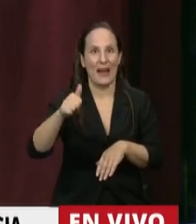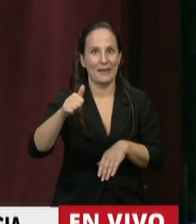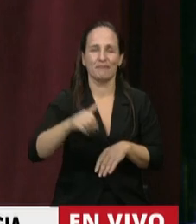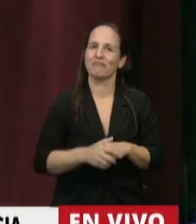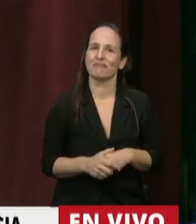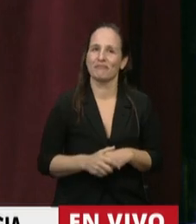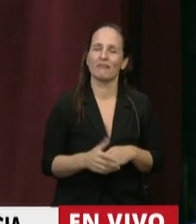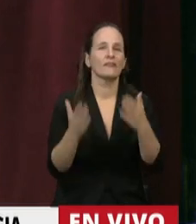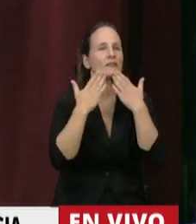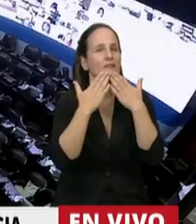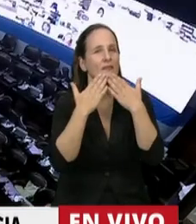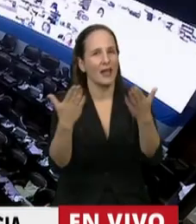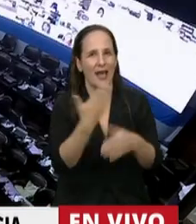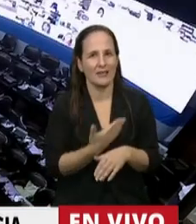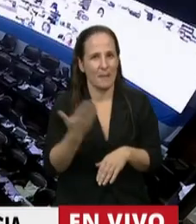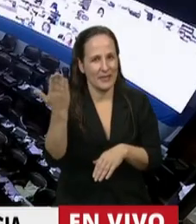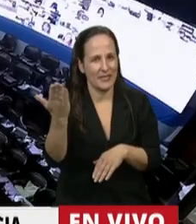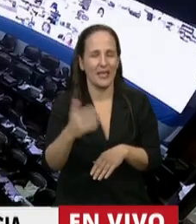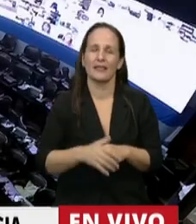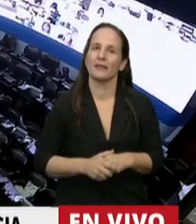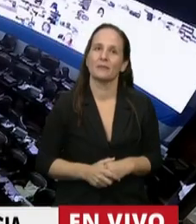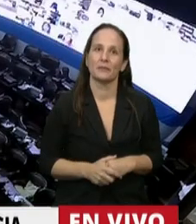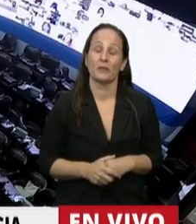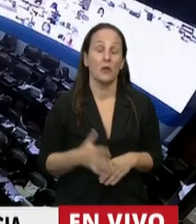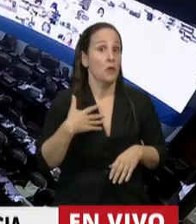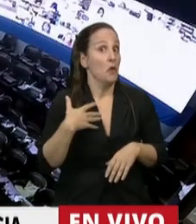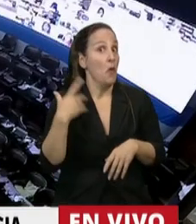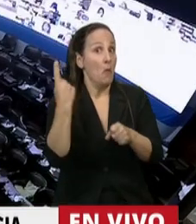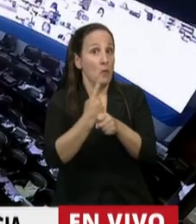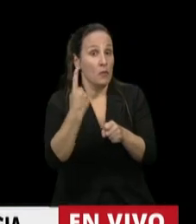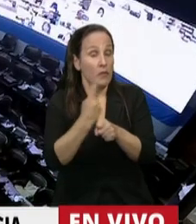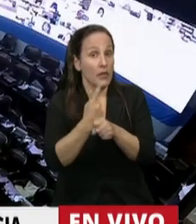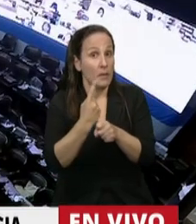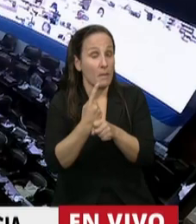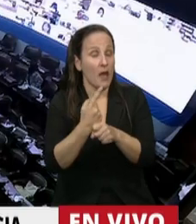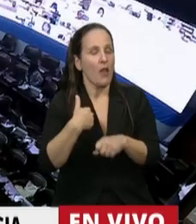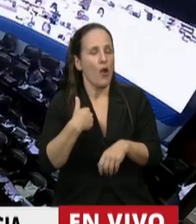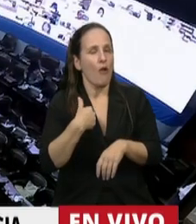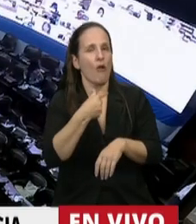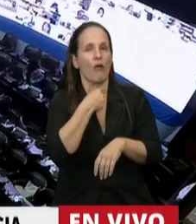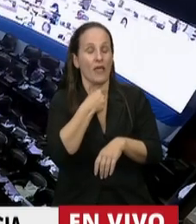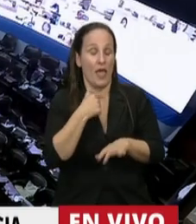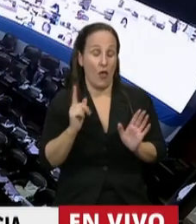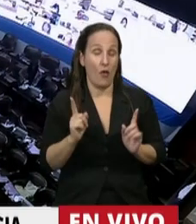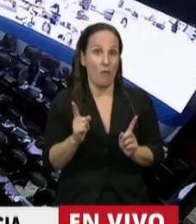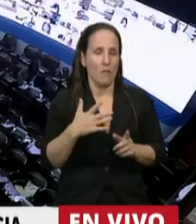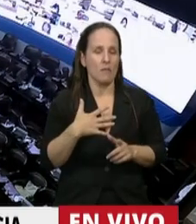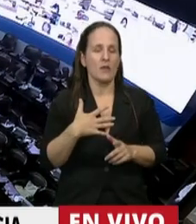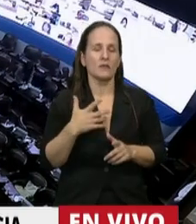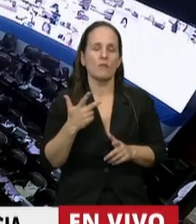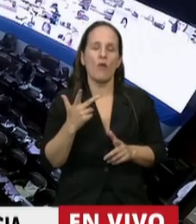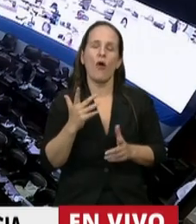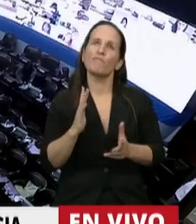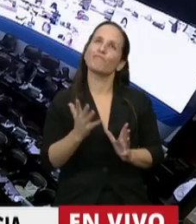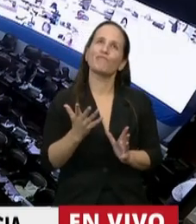Gracias, señor Presidente. En primer lugar, quiero hacer desde aquí un